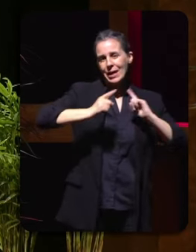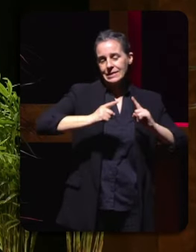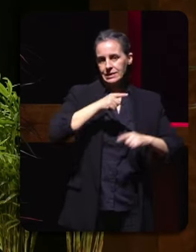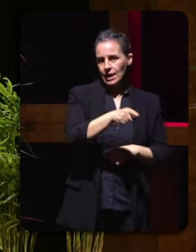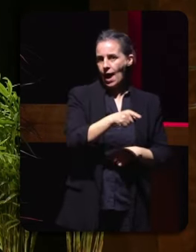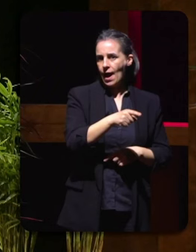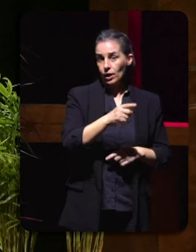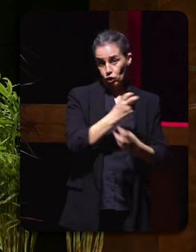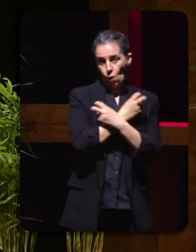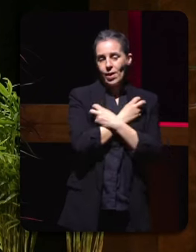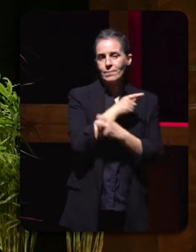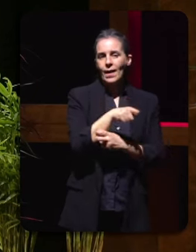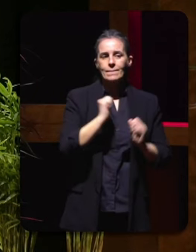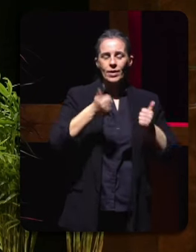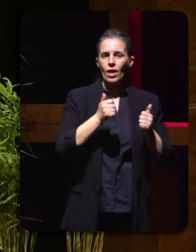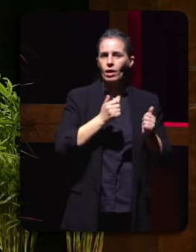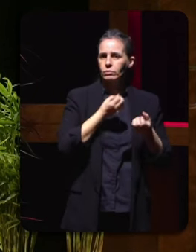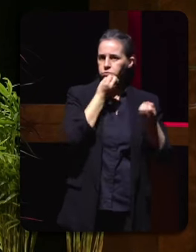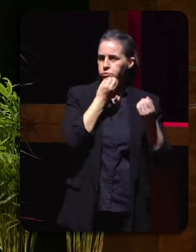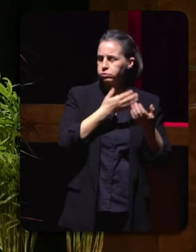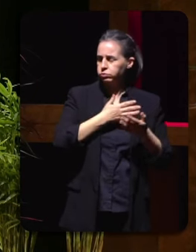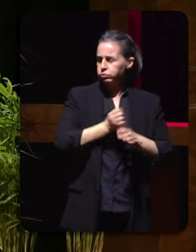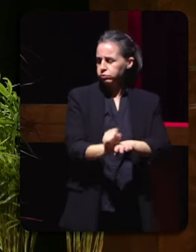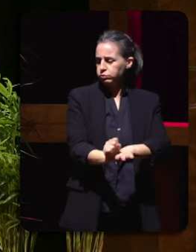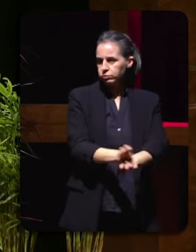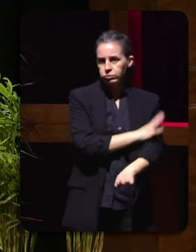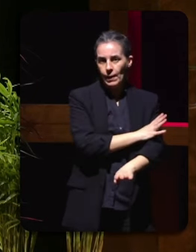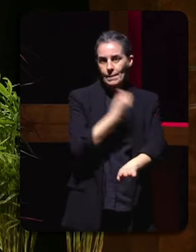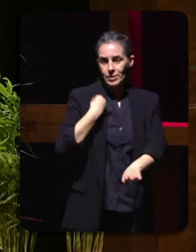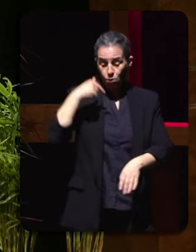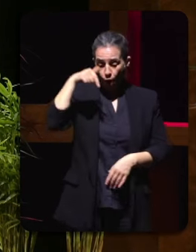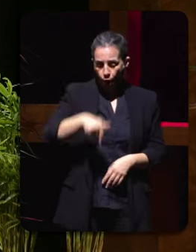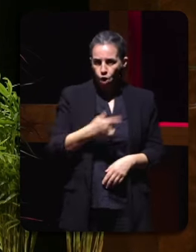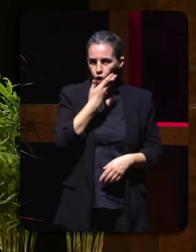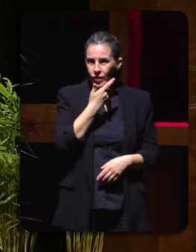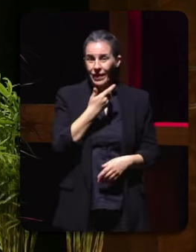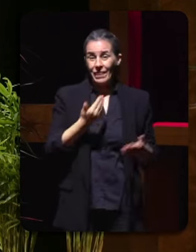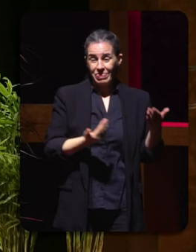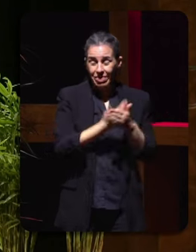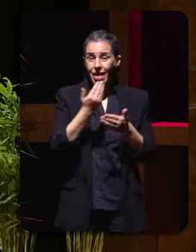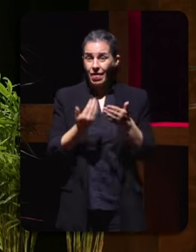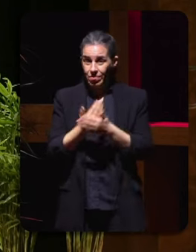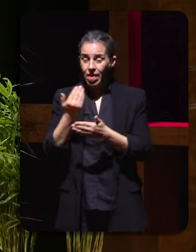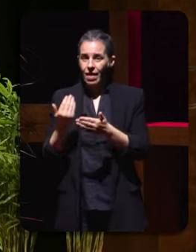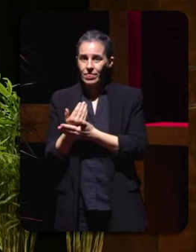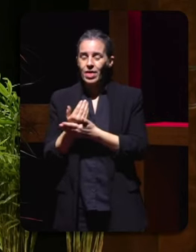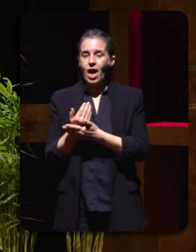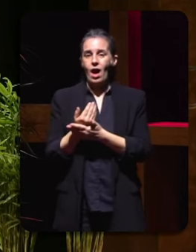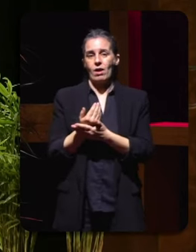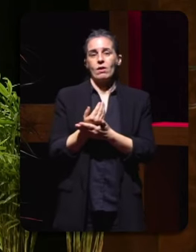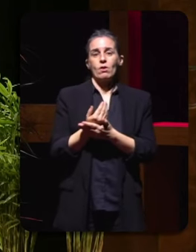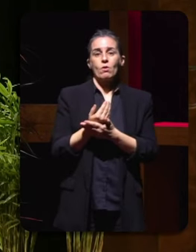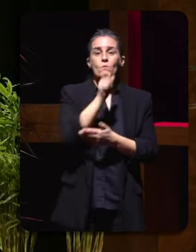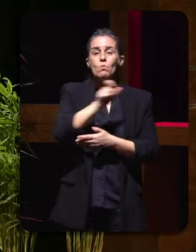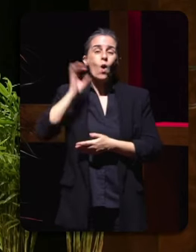arrepiantes, como, por certo, o que coñecimos hoxe mesmo, cada día son violadas oito mulleres en España,